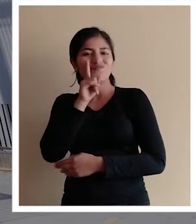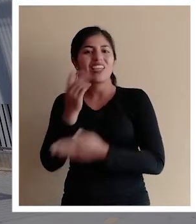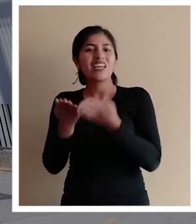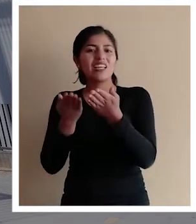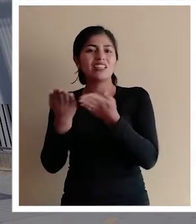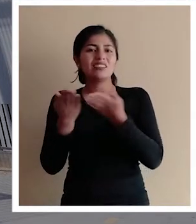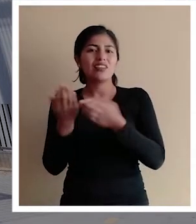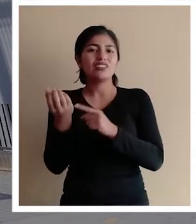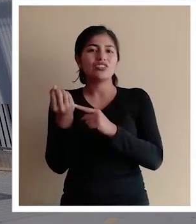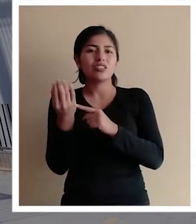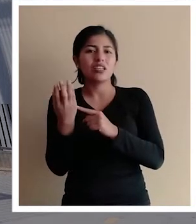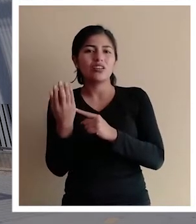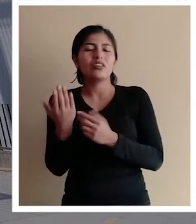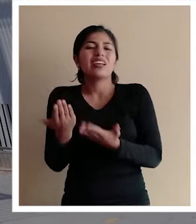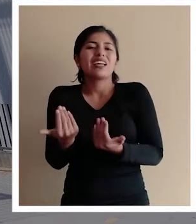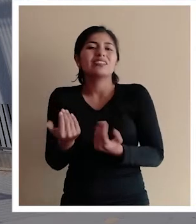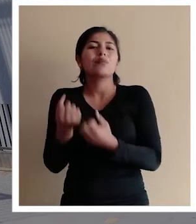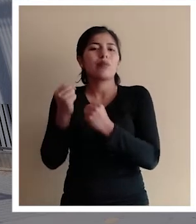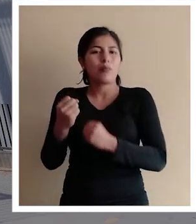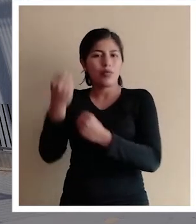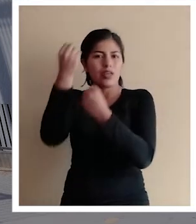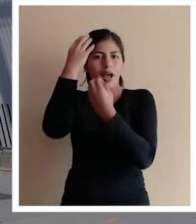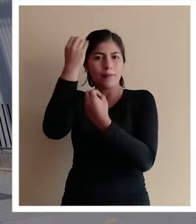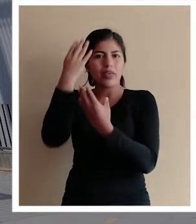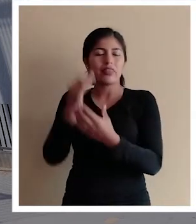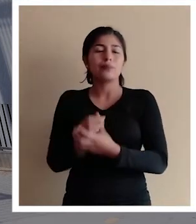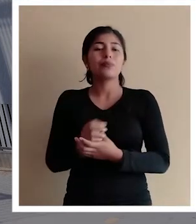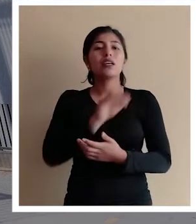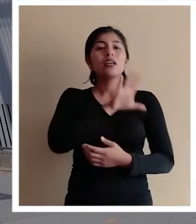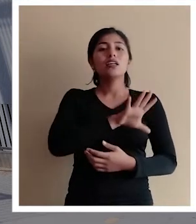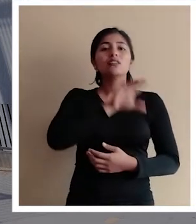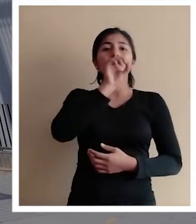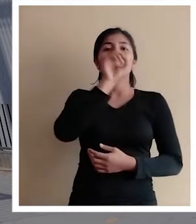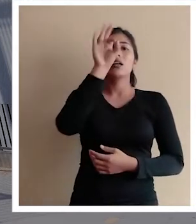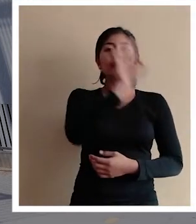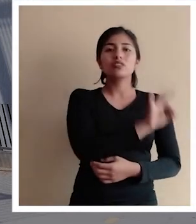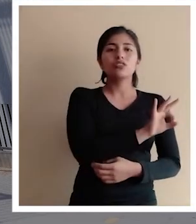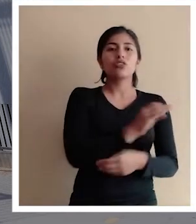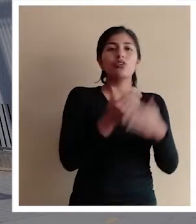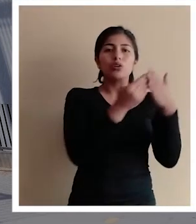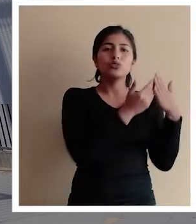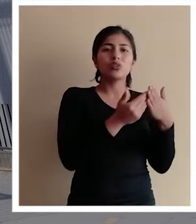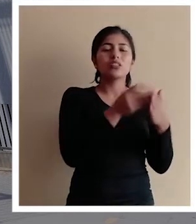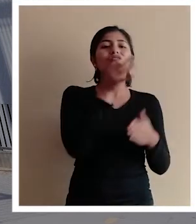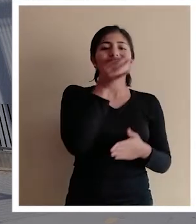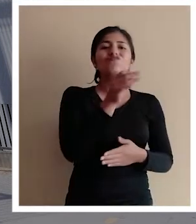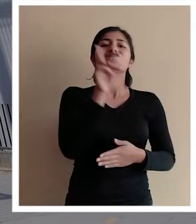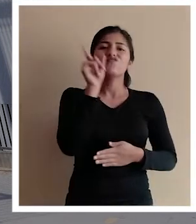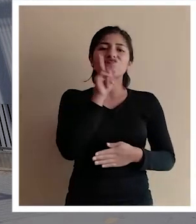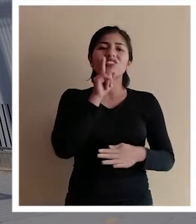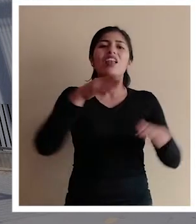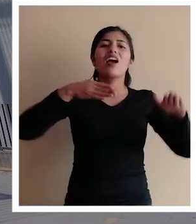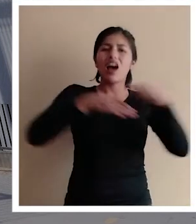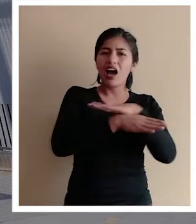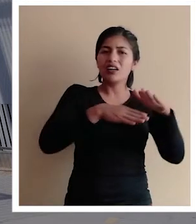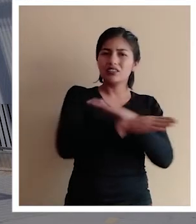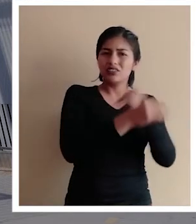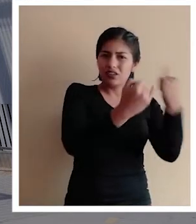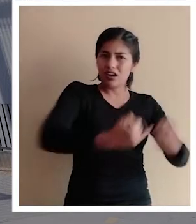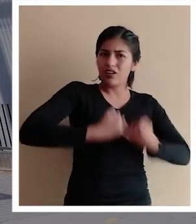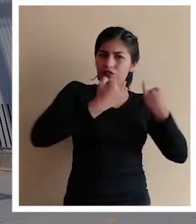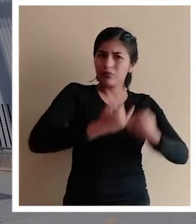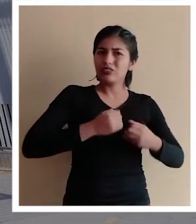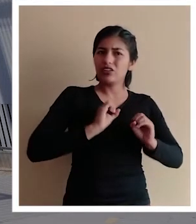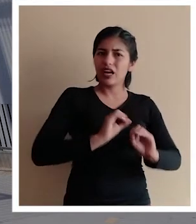tecnológicos necesarios para su aprendizaje. Un 50% de los y las estudiantes señala que cuenta con el acceso necesario a la